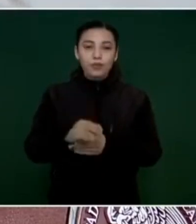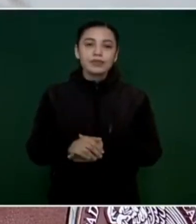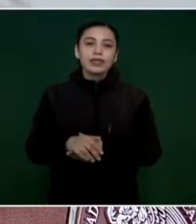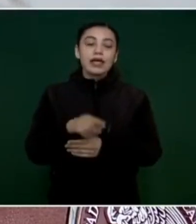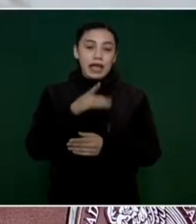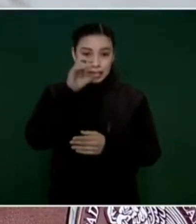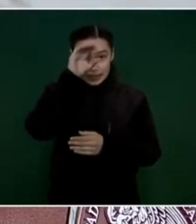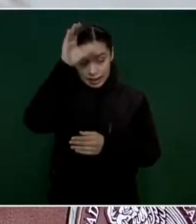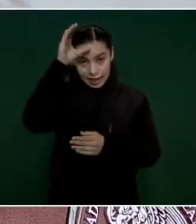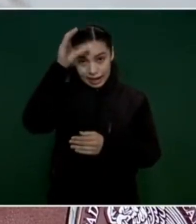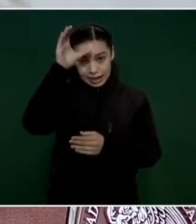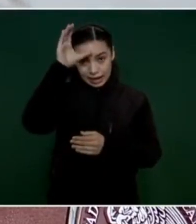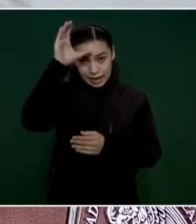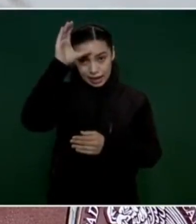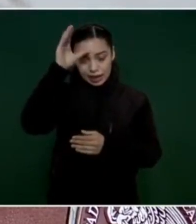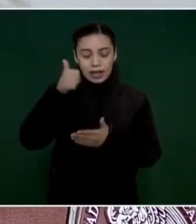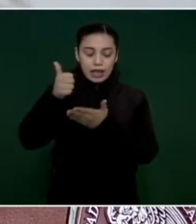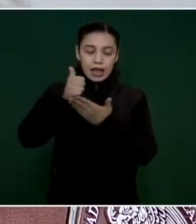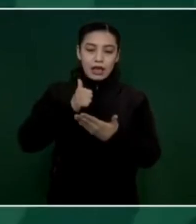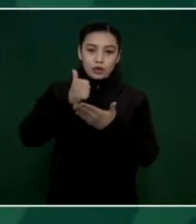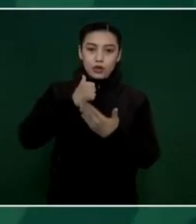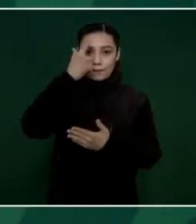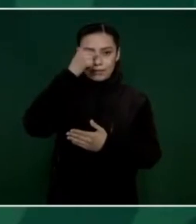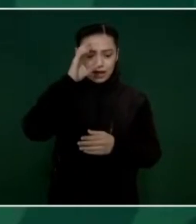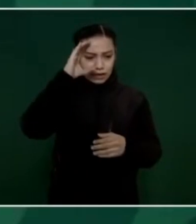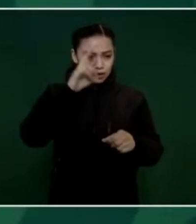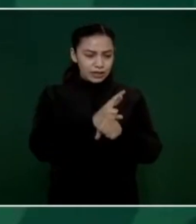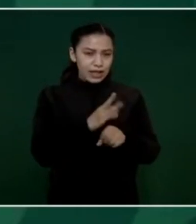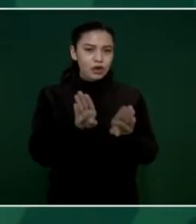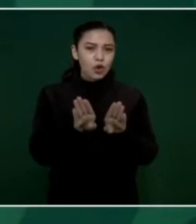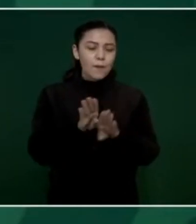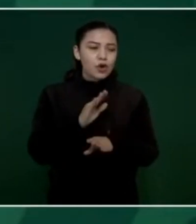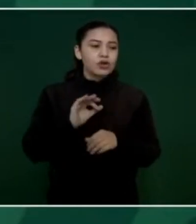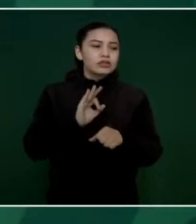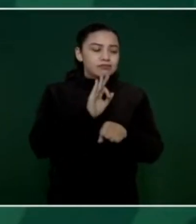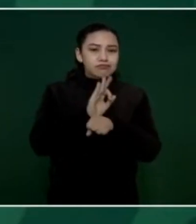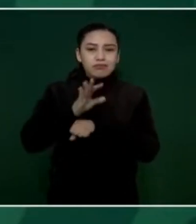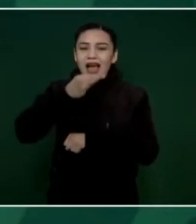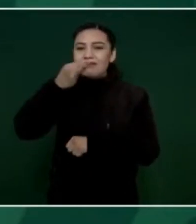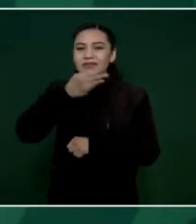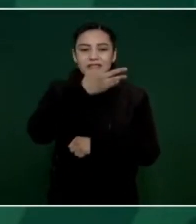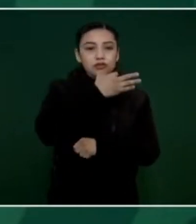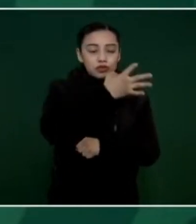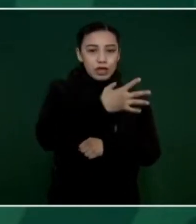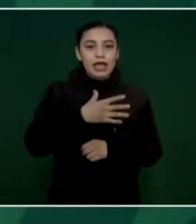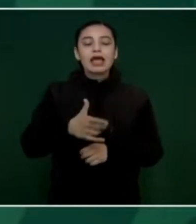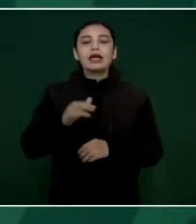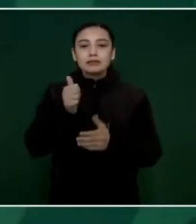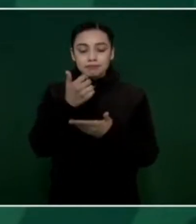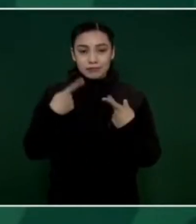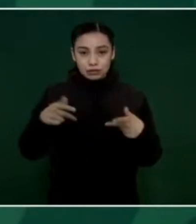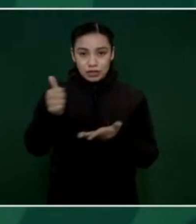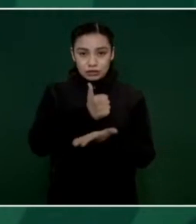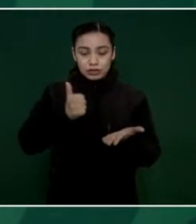coordinar ahí las denuncias ciudadanas en 19 municipios. Nos